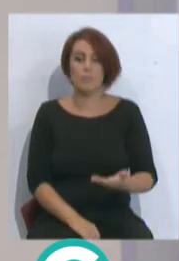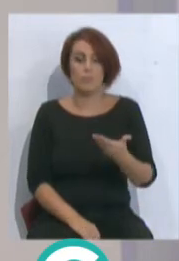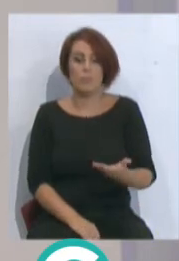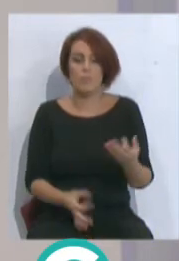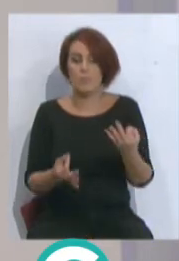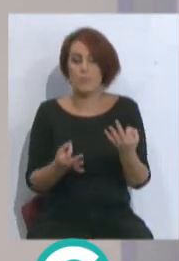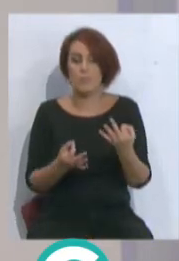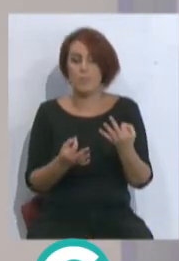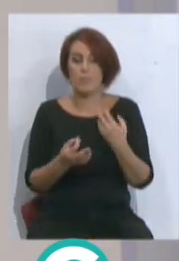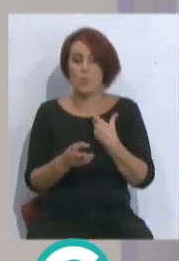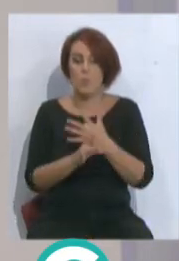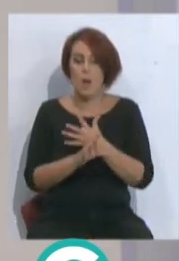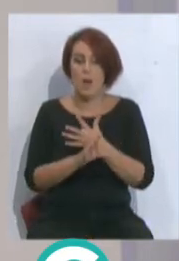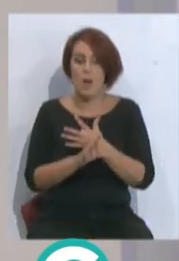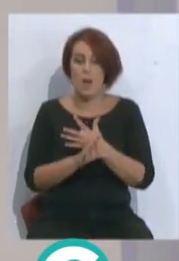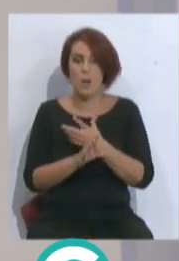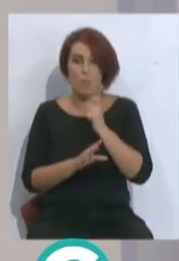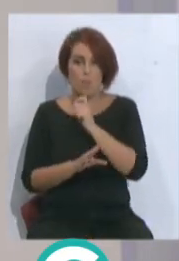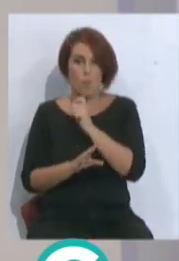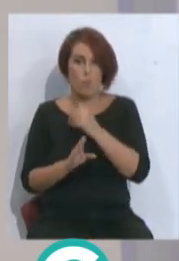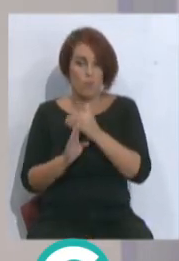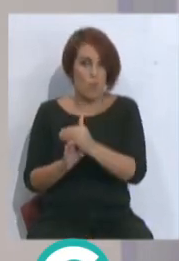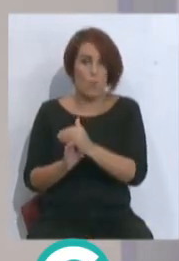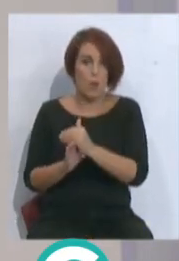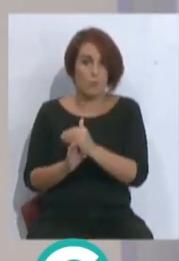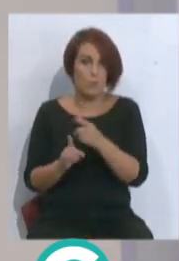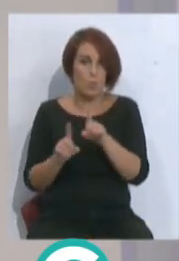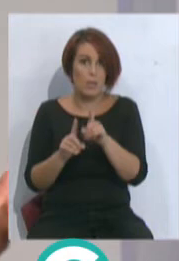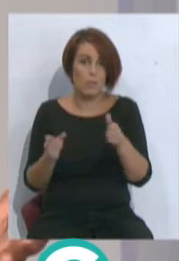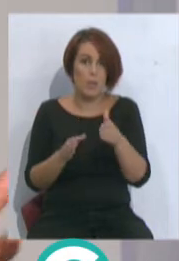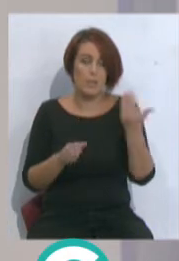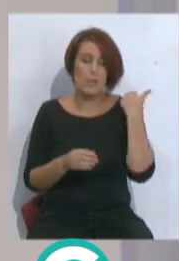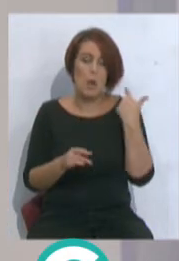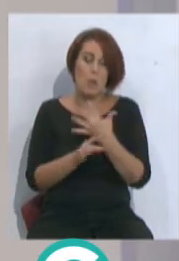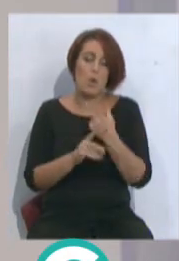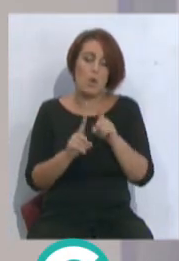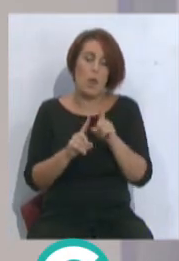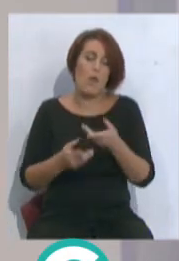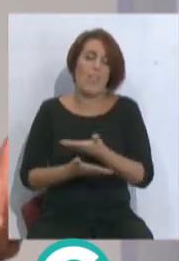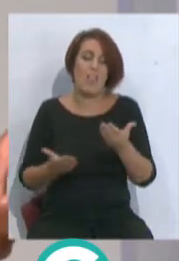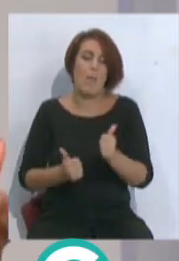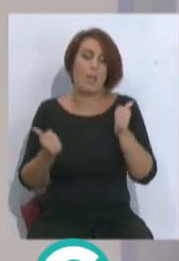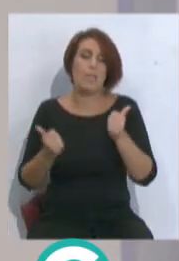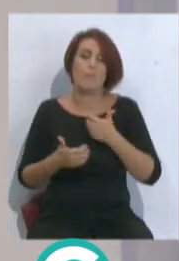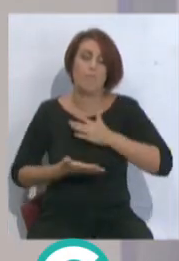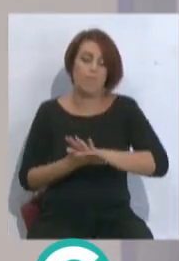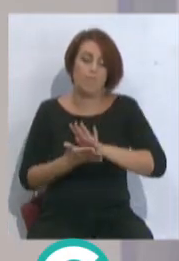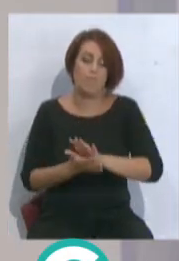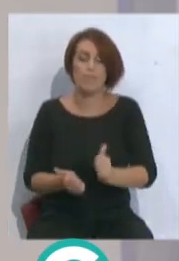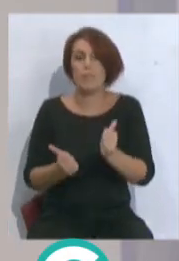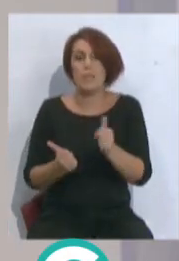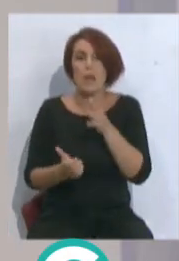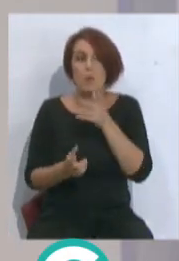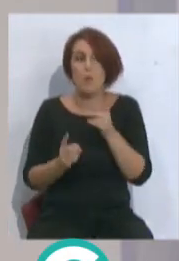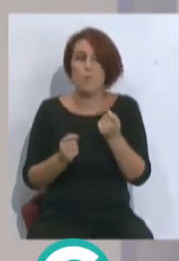jugar con puntos en el casillero, como ha pasado la temporada pasada, pues al jugador le da un poquito más holgura, le da más confianza, más soltura. Y ahora pues